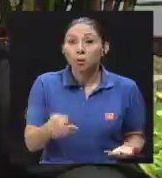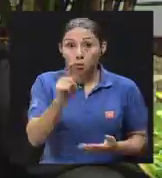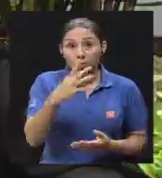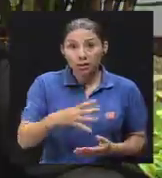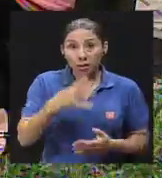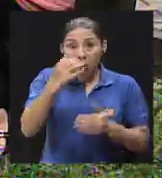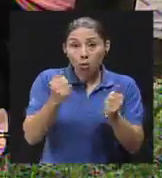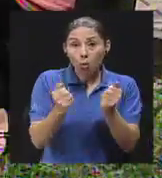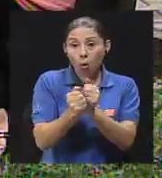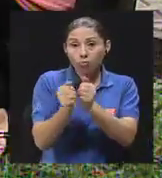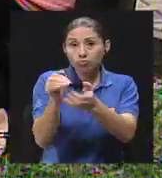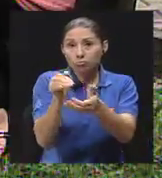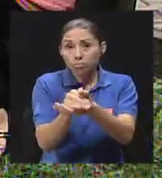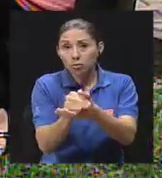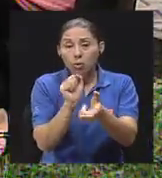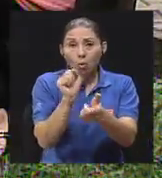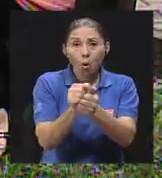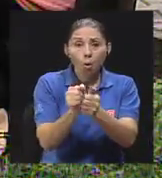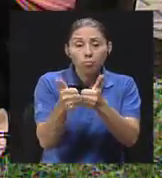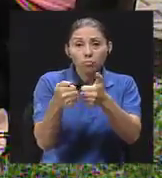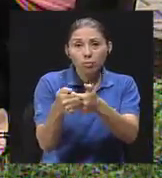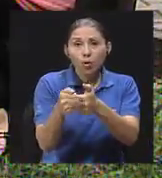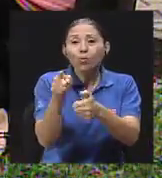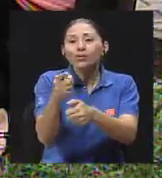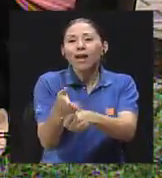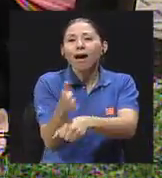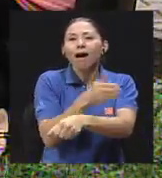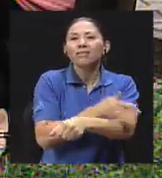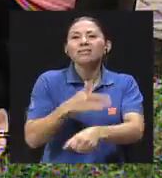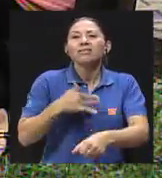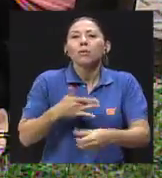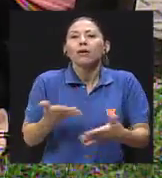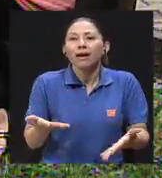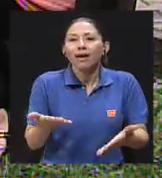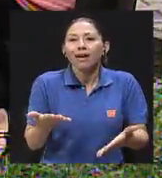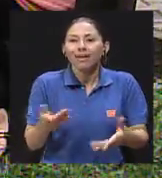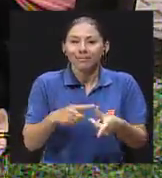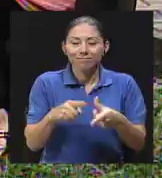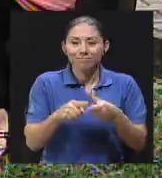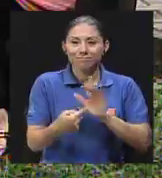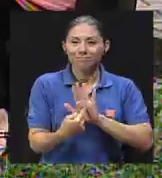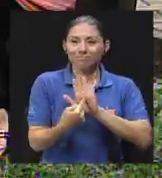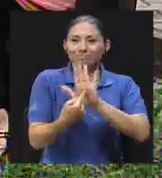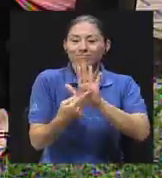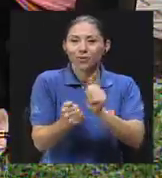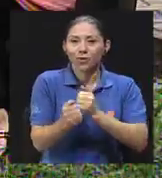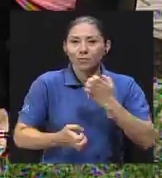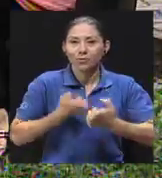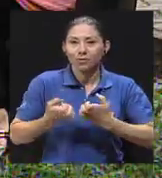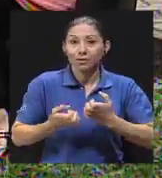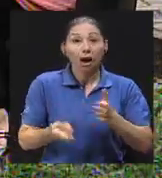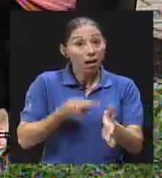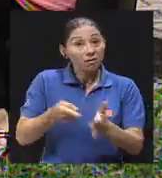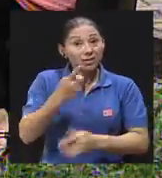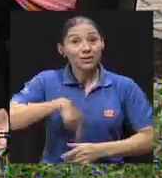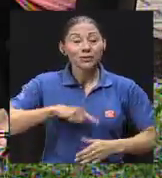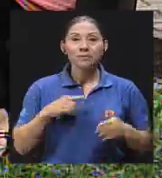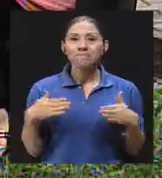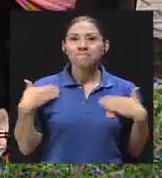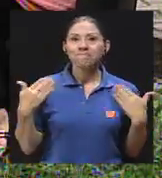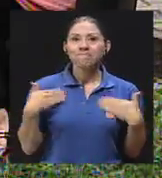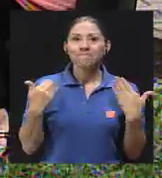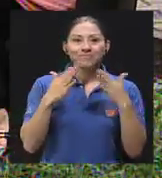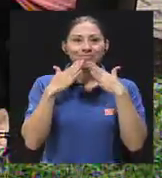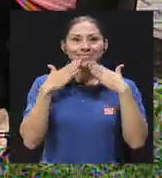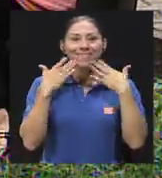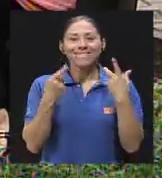que sintió usted antes? Para poder expresarlo desde las emociones. Entonces muchas veces estamos con mucha alegría y